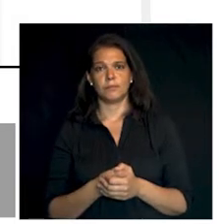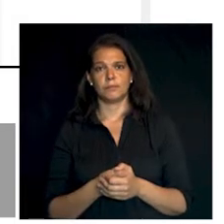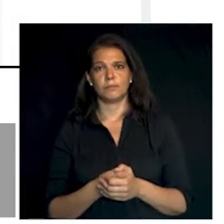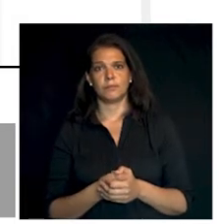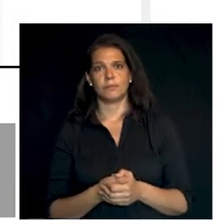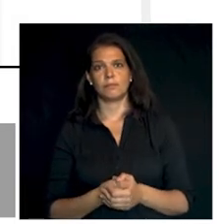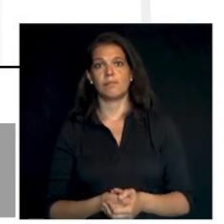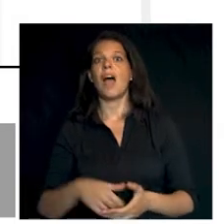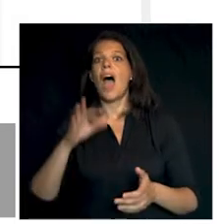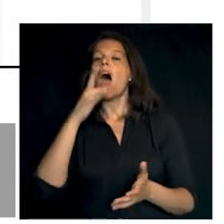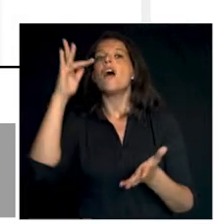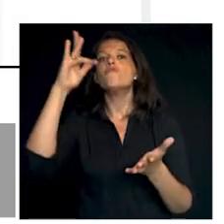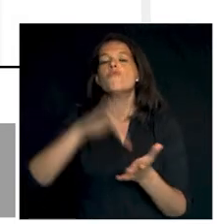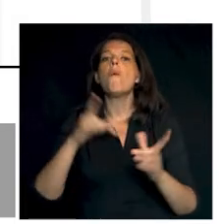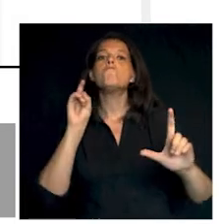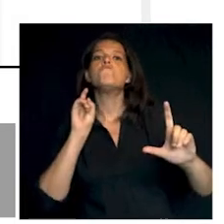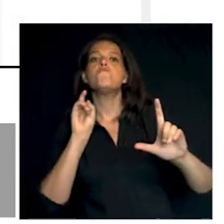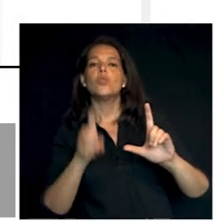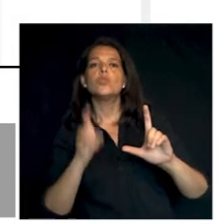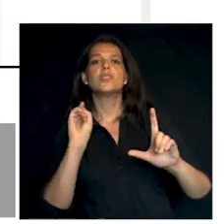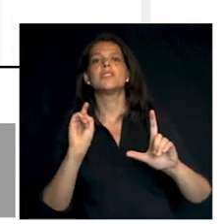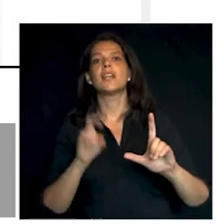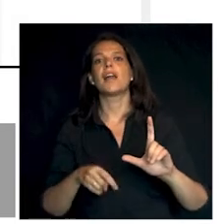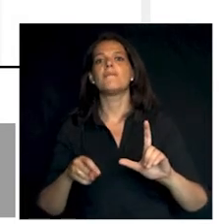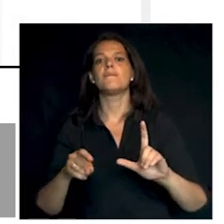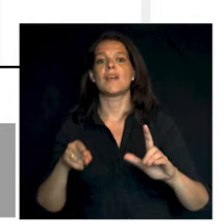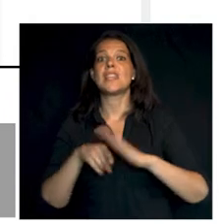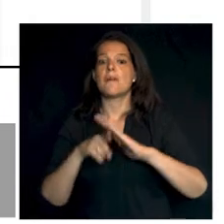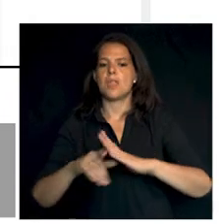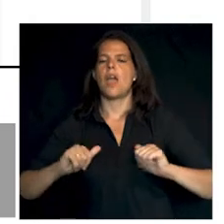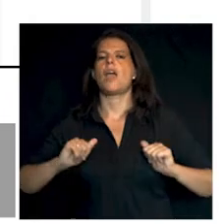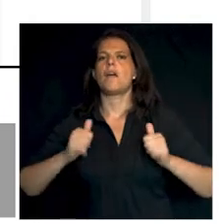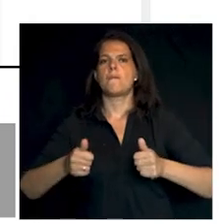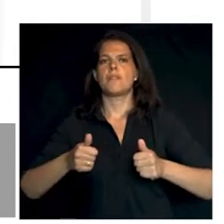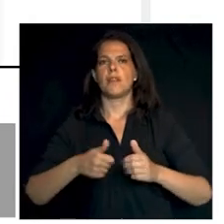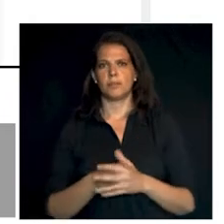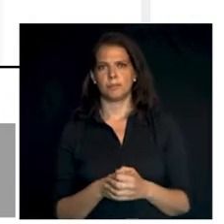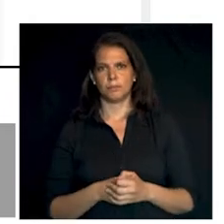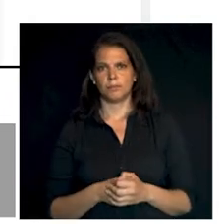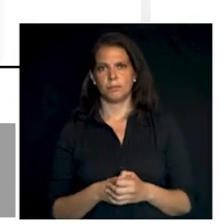En este momento, debes pulsar sobre la opción de Iniciar un trámite.